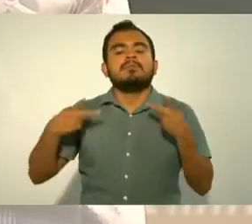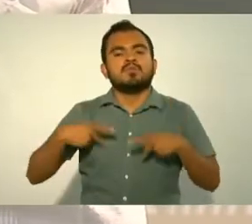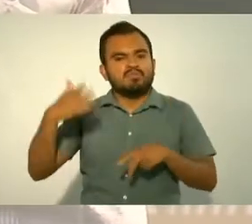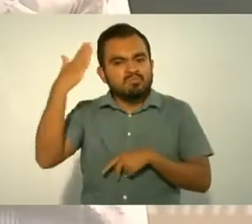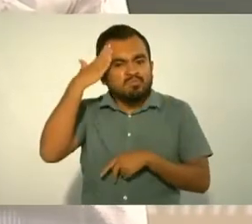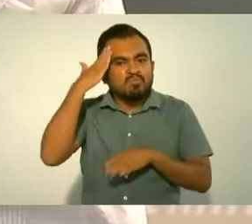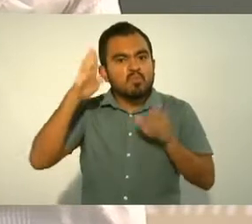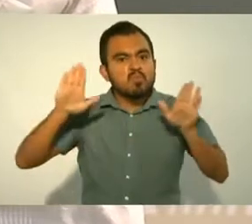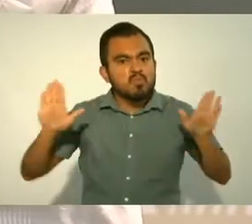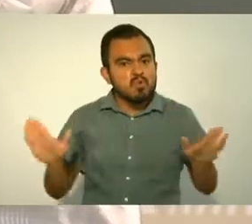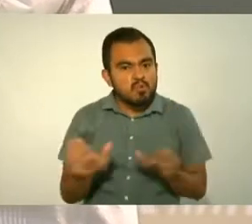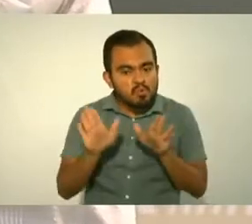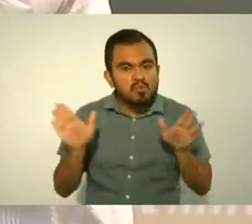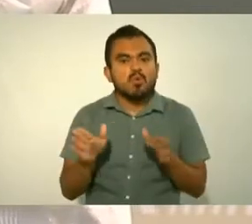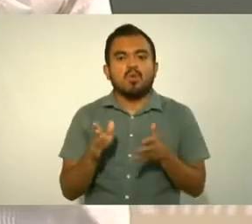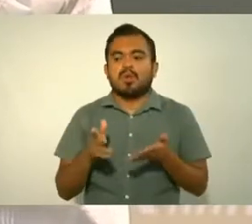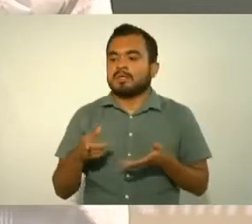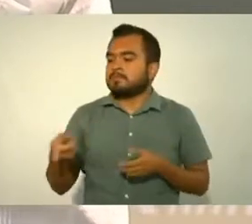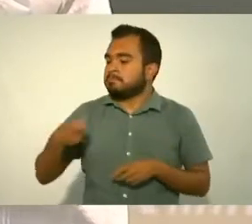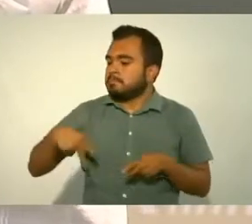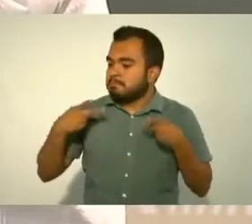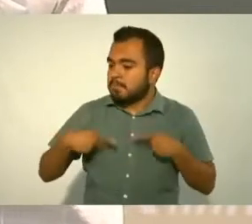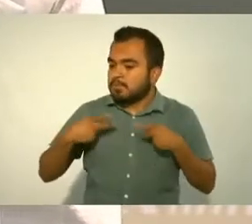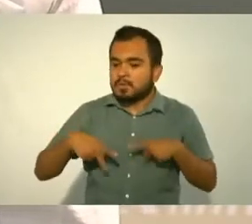servidores de la Nación,